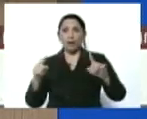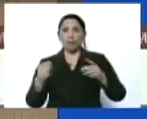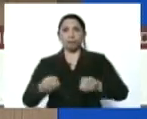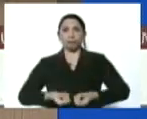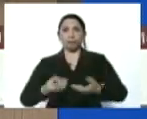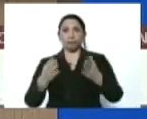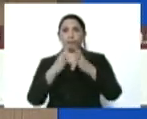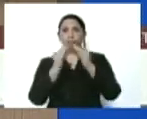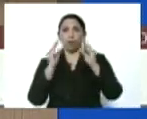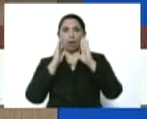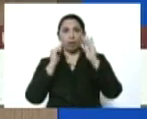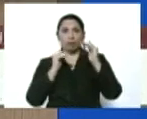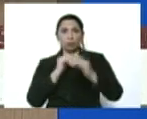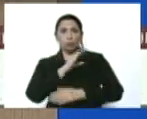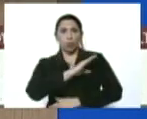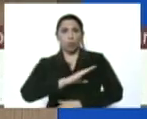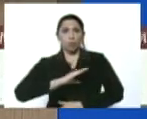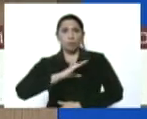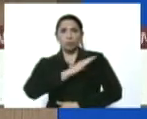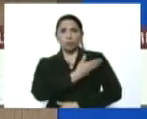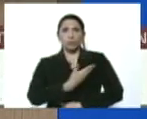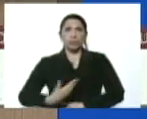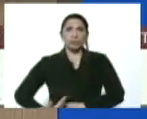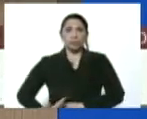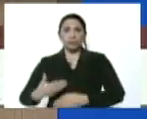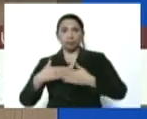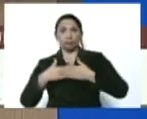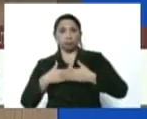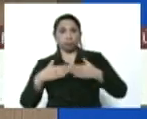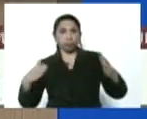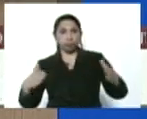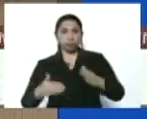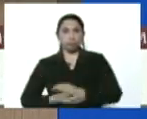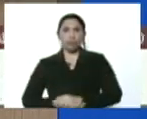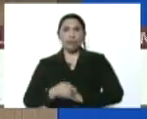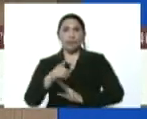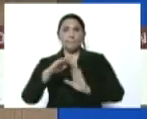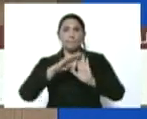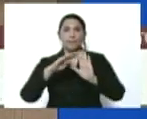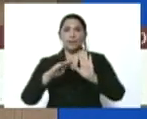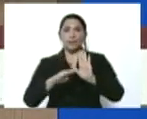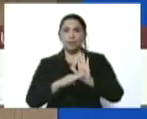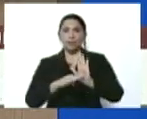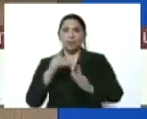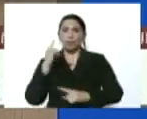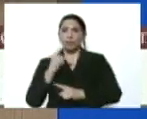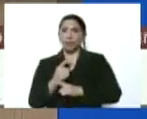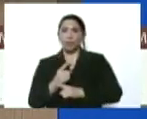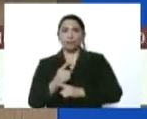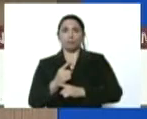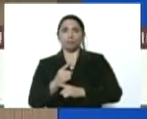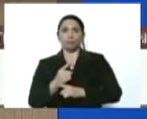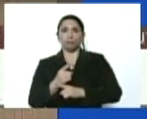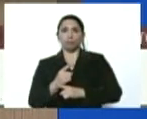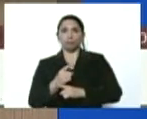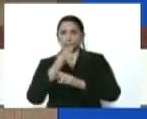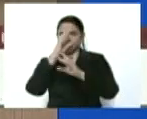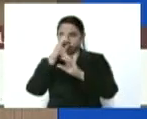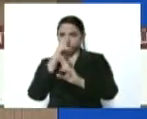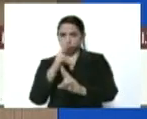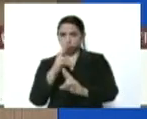atención desde la comisión presidencial y garantizar que estas medidas sean rigurosamente respetadas.